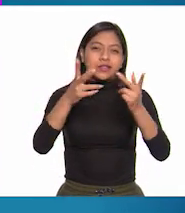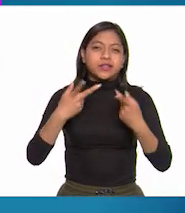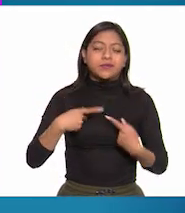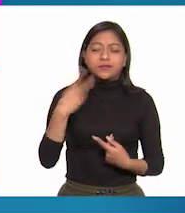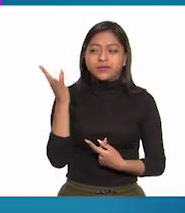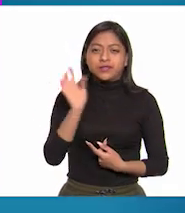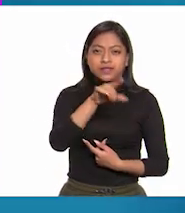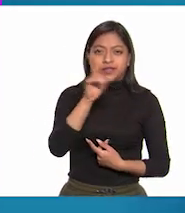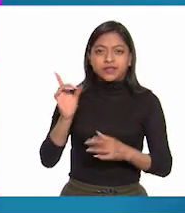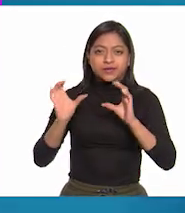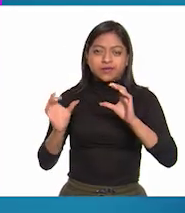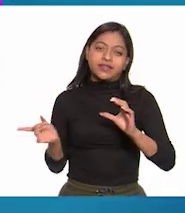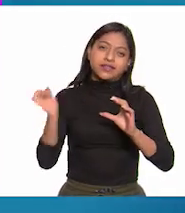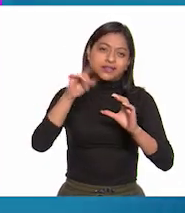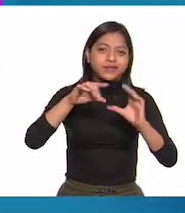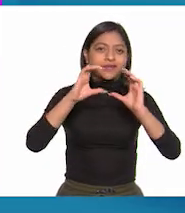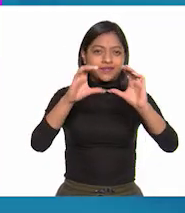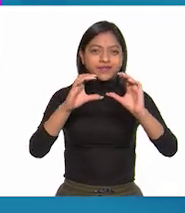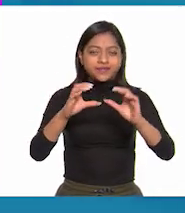unos a los otros.